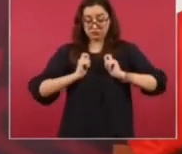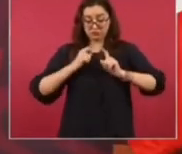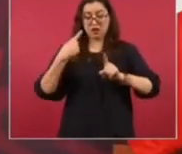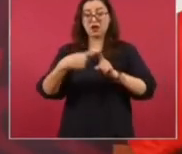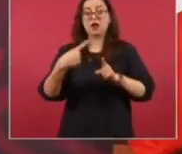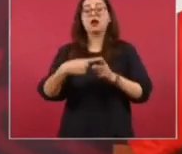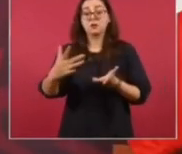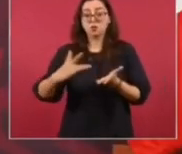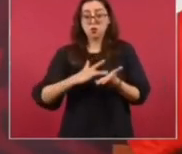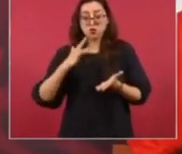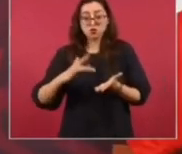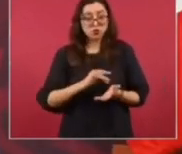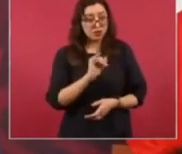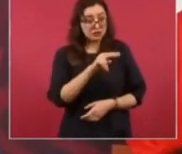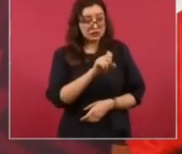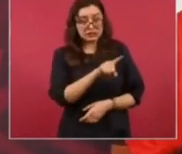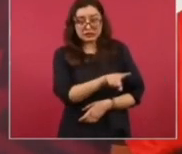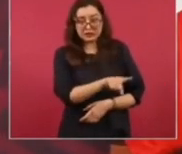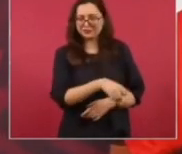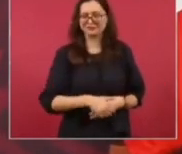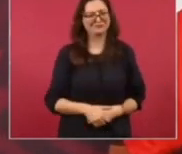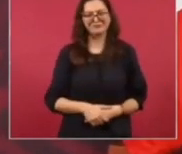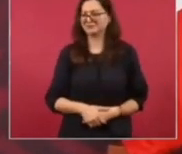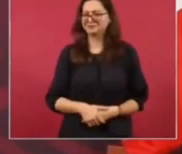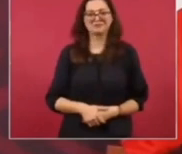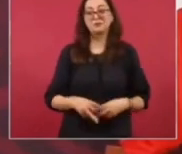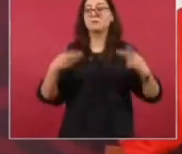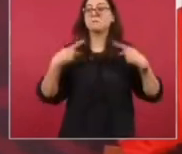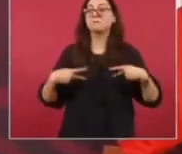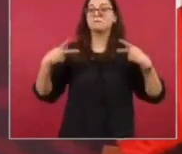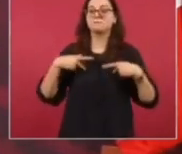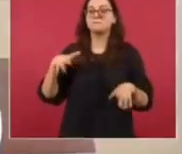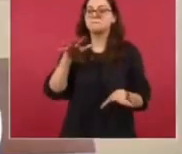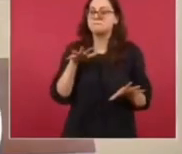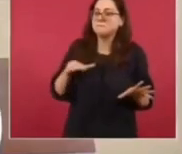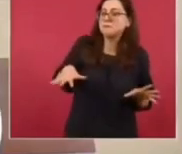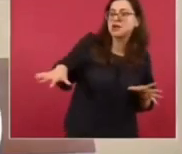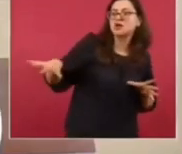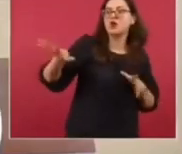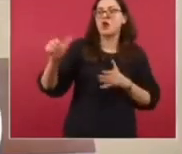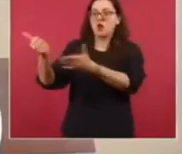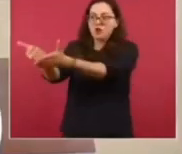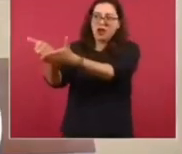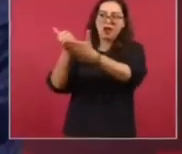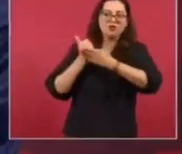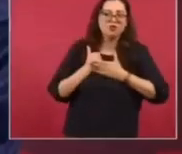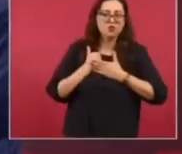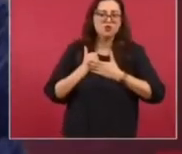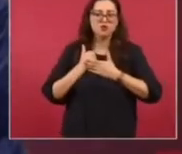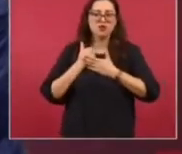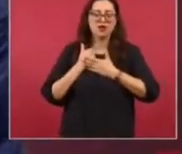No, en contra del INE, el presidente del INE y todos sus